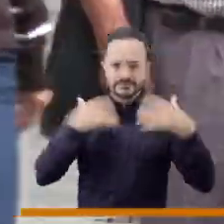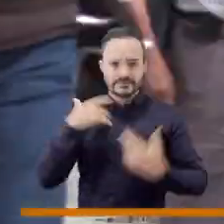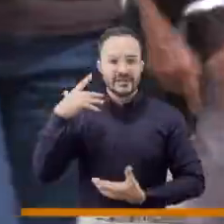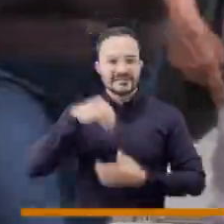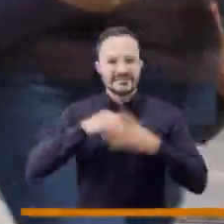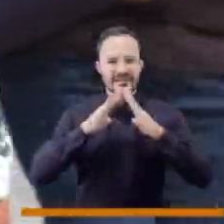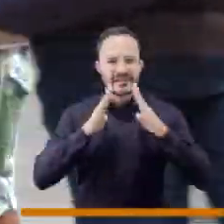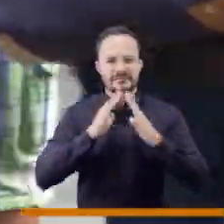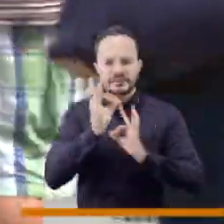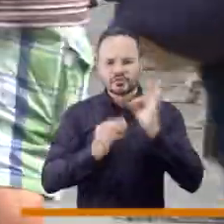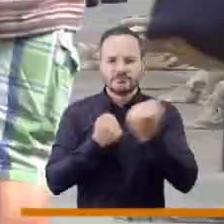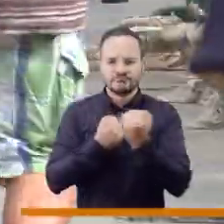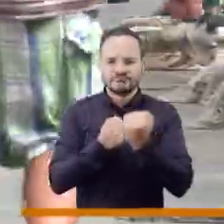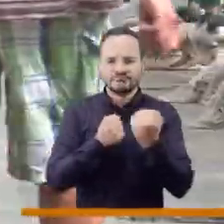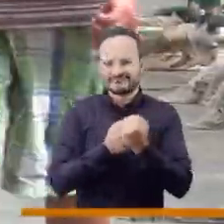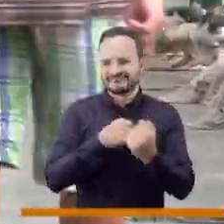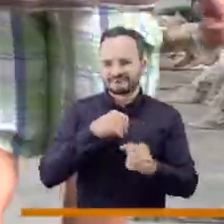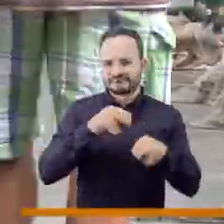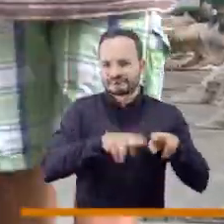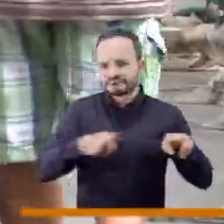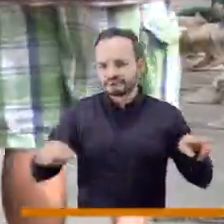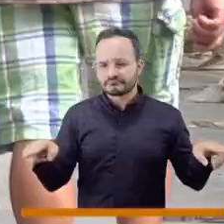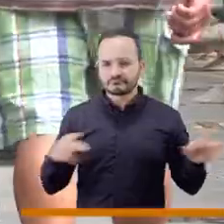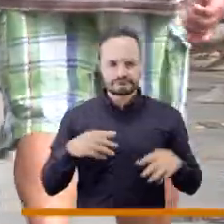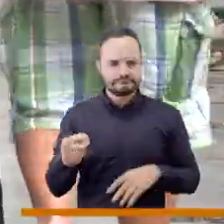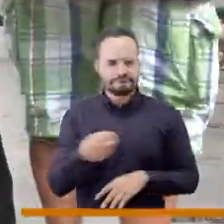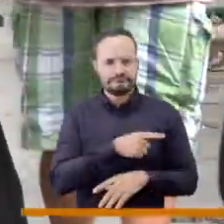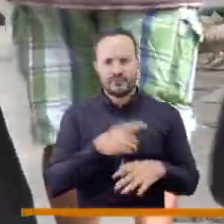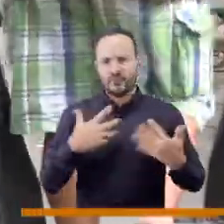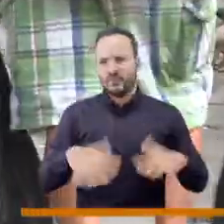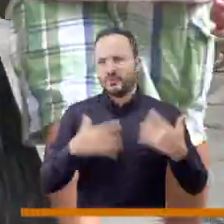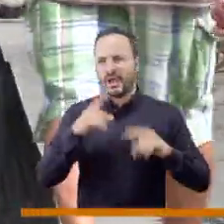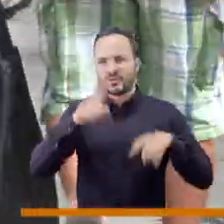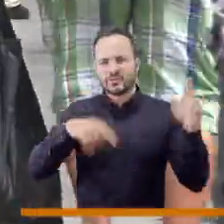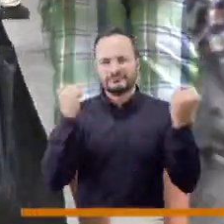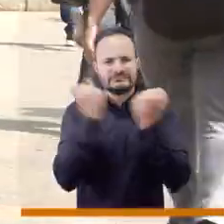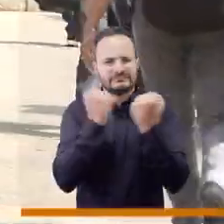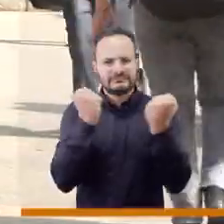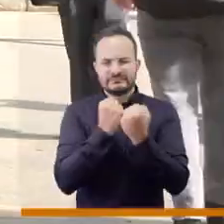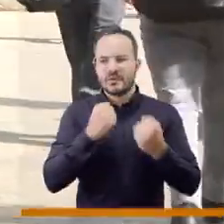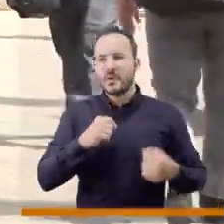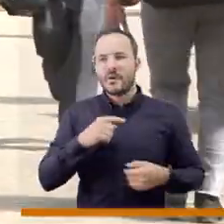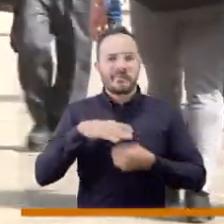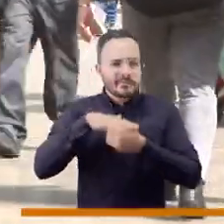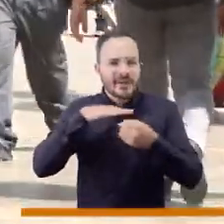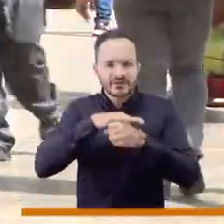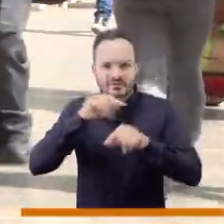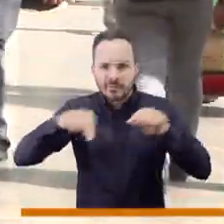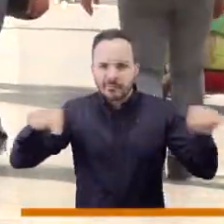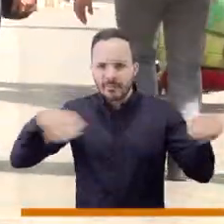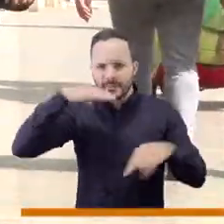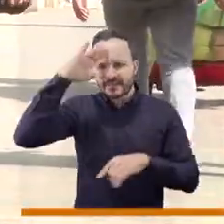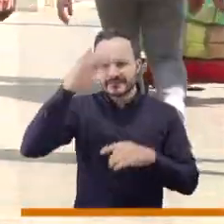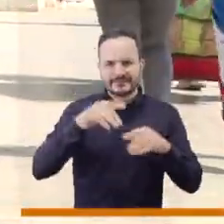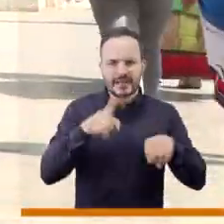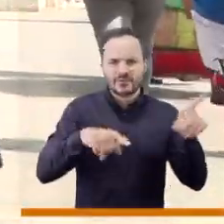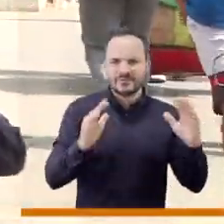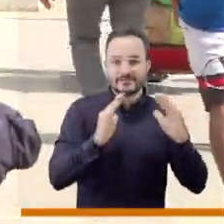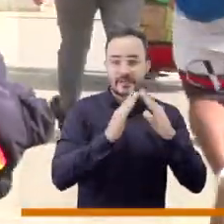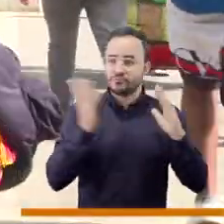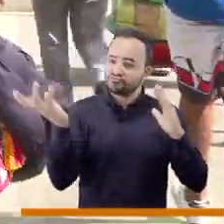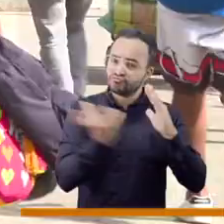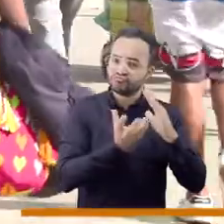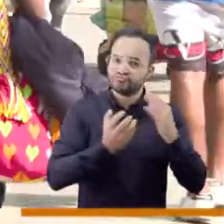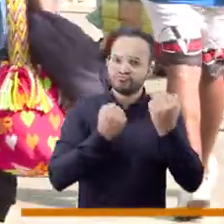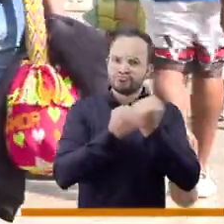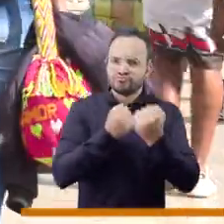vivir, los inquilinatos están reventados, en una pieza viven dos y tres familias en zonas de Lovaina, de Nikitao, de Prado